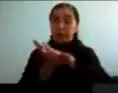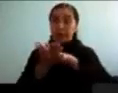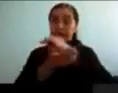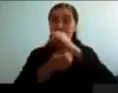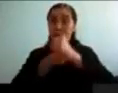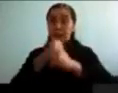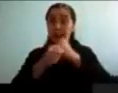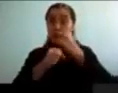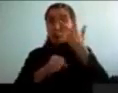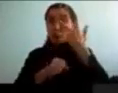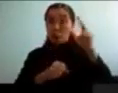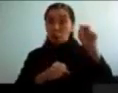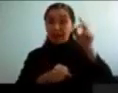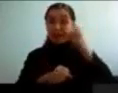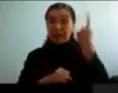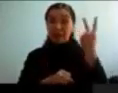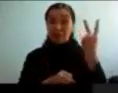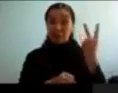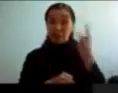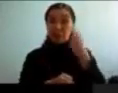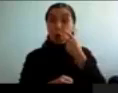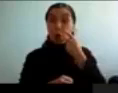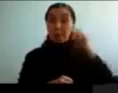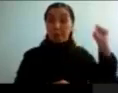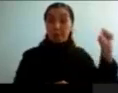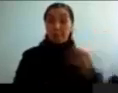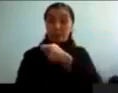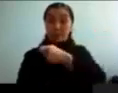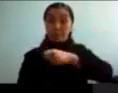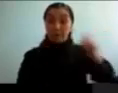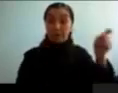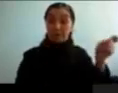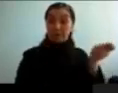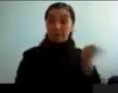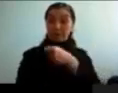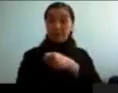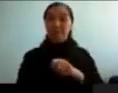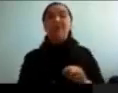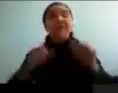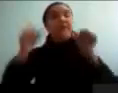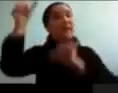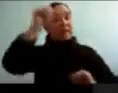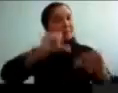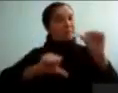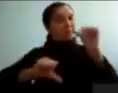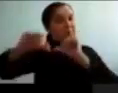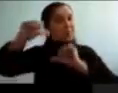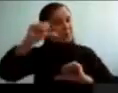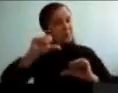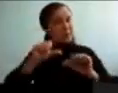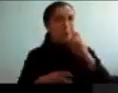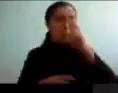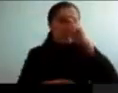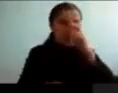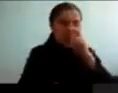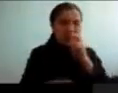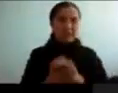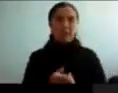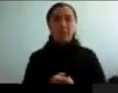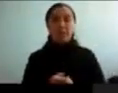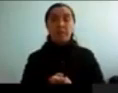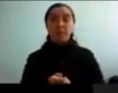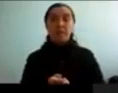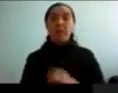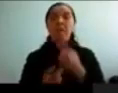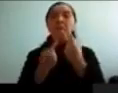80, los dos fueron número uno del mundo, y es un ejemplo, un experimento bastante parecido, al que mencioné recién, porque, la gran